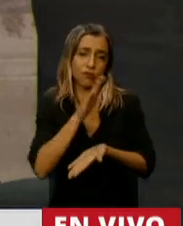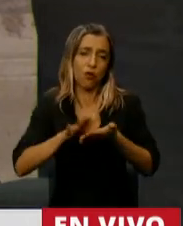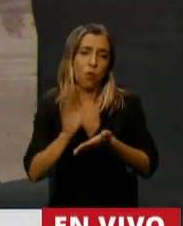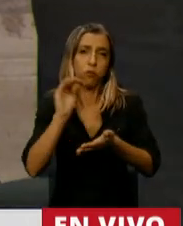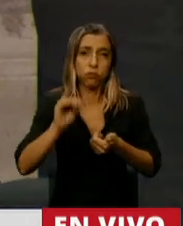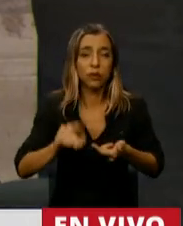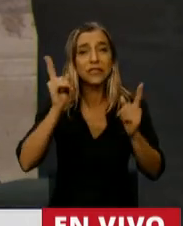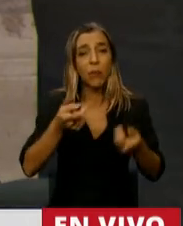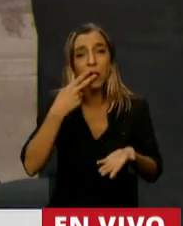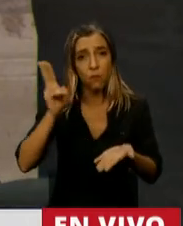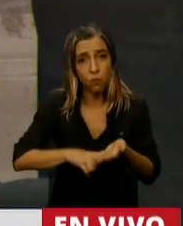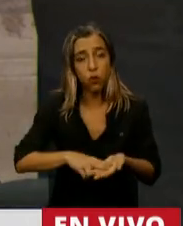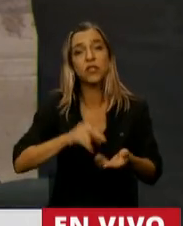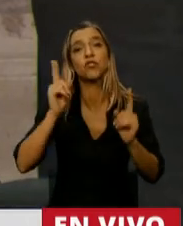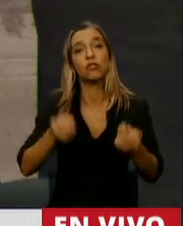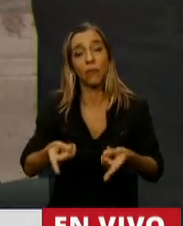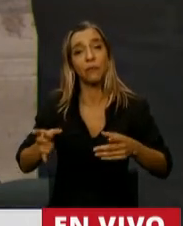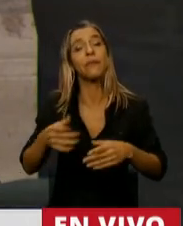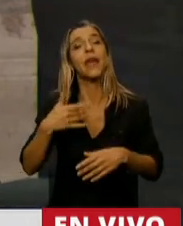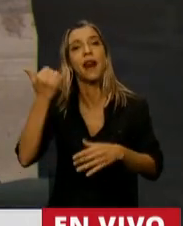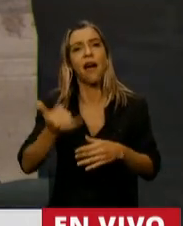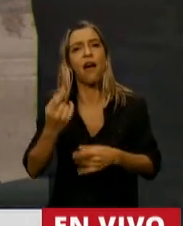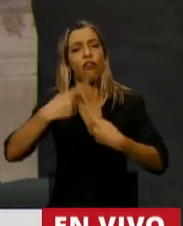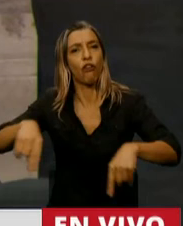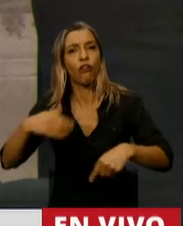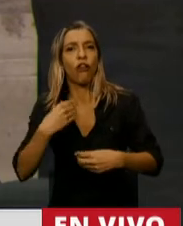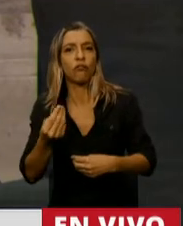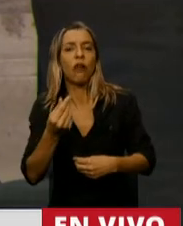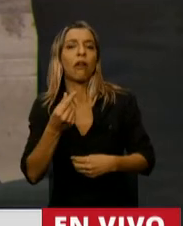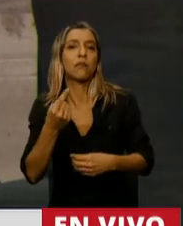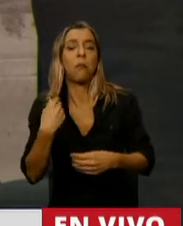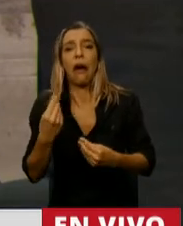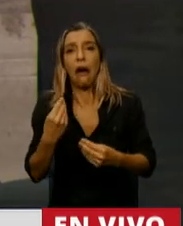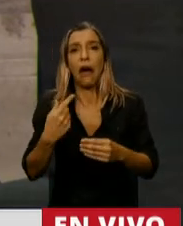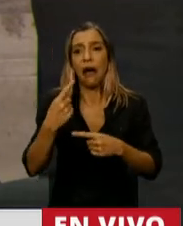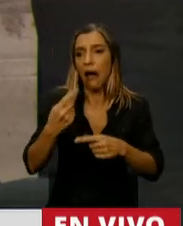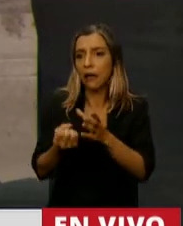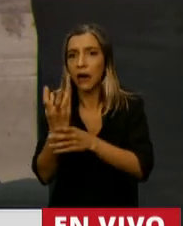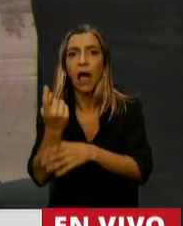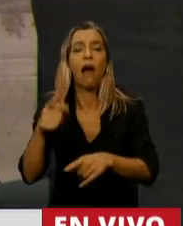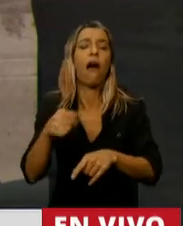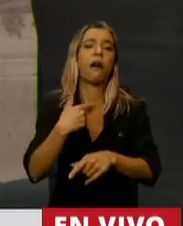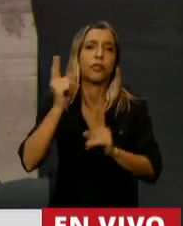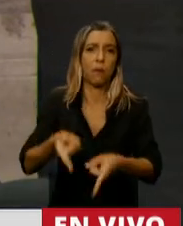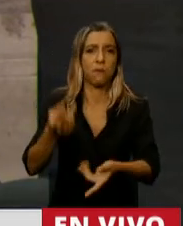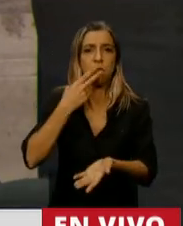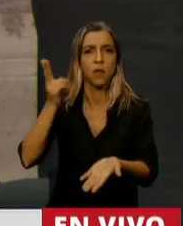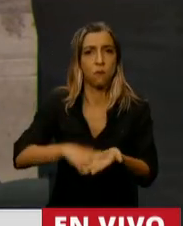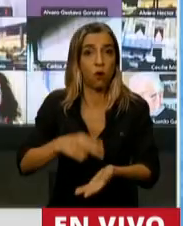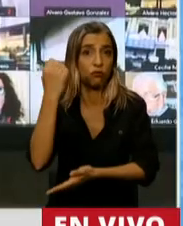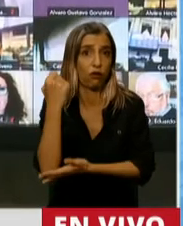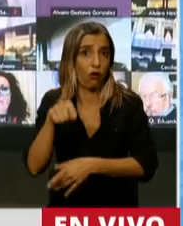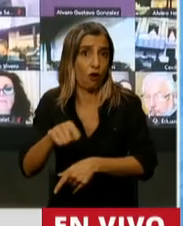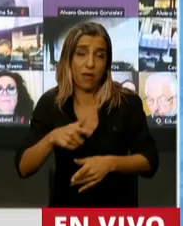arancelarias bajo licencias. Cosa que no ayuda ni beneficia a economía. Y hay dos